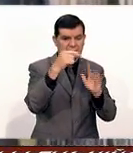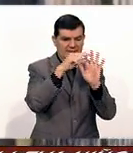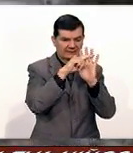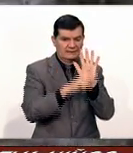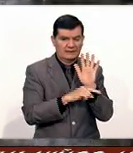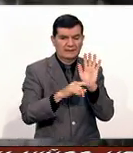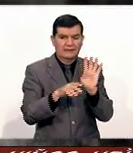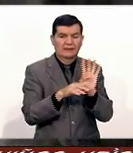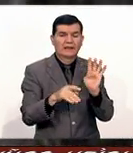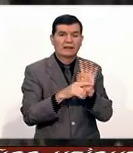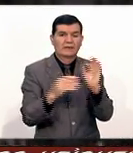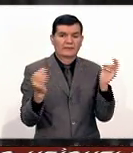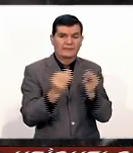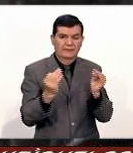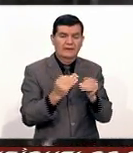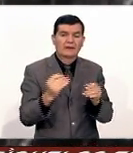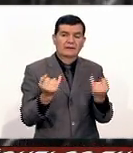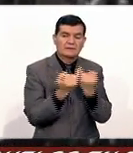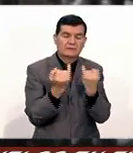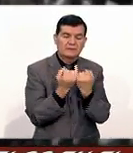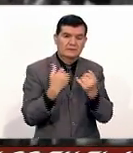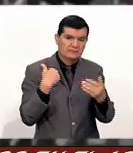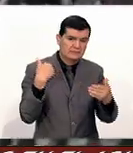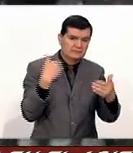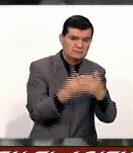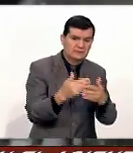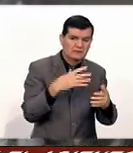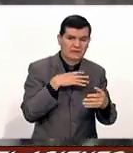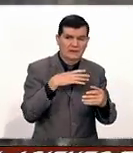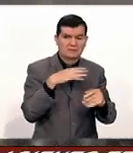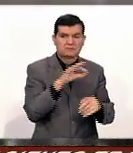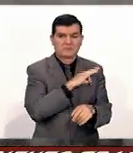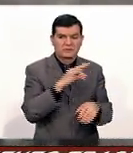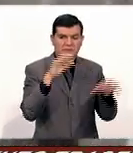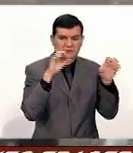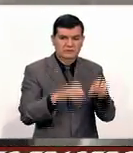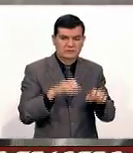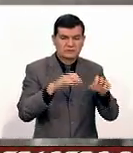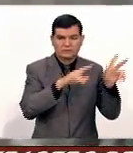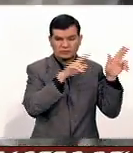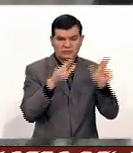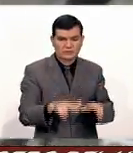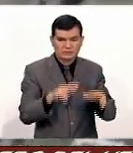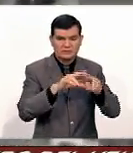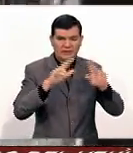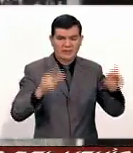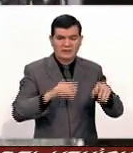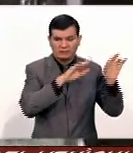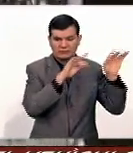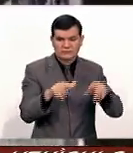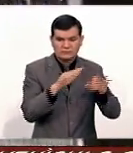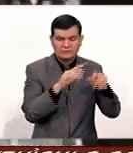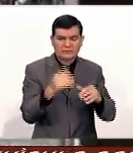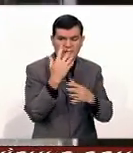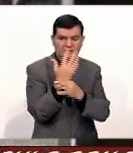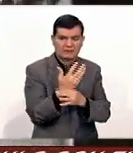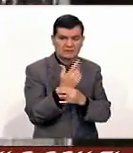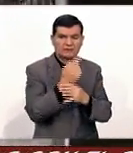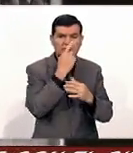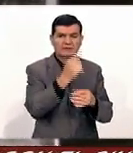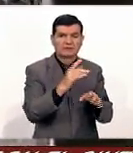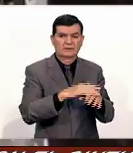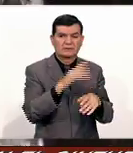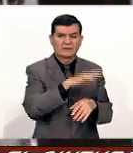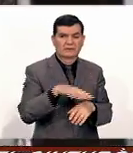cero. Y bueno, no se descarta que en los próximos días se tengan probabilidades de nevadas. Según el Observatorio Meteorológico Nacional